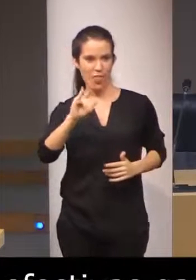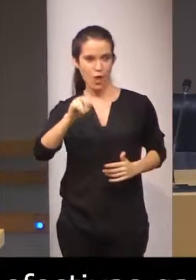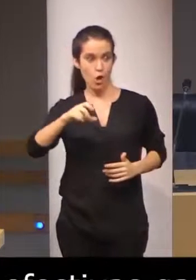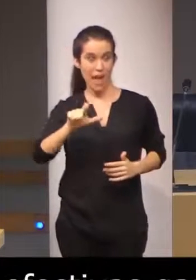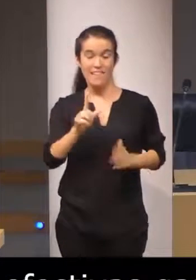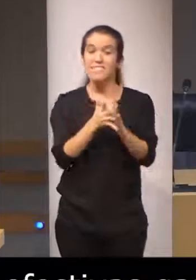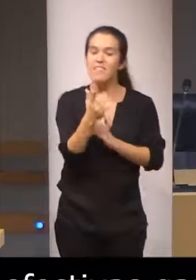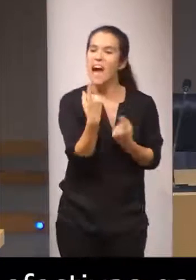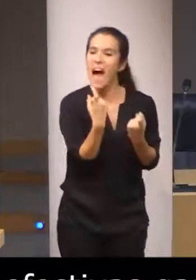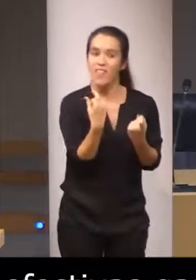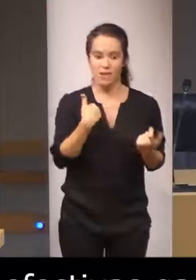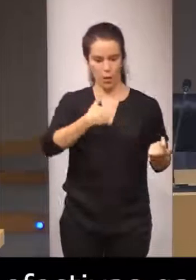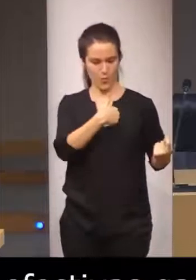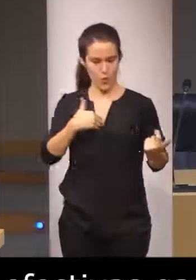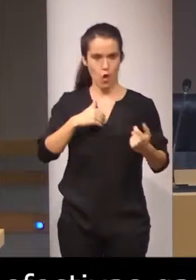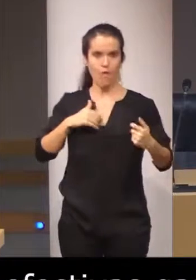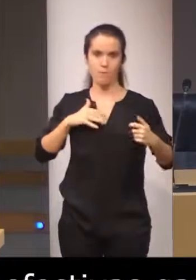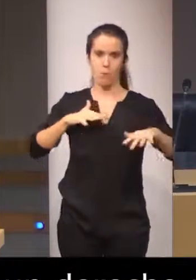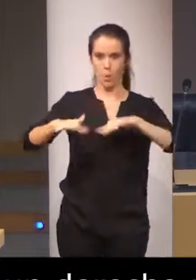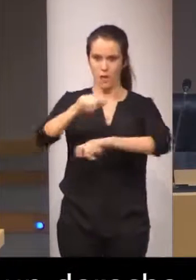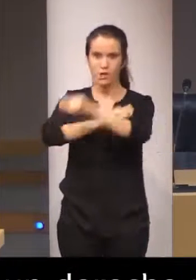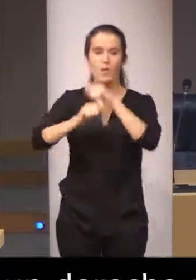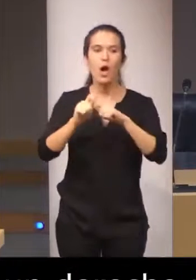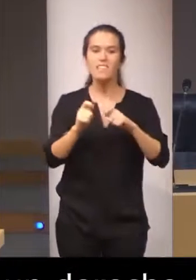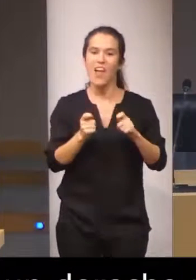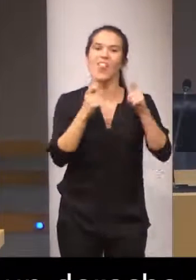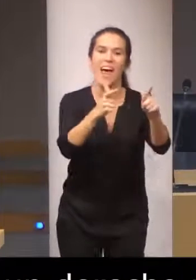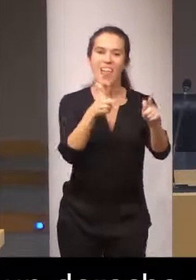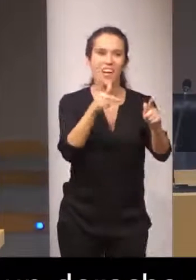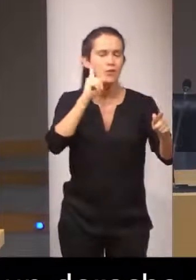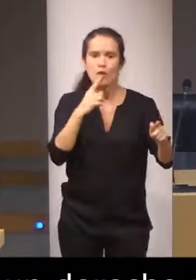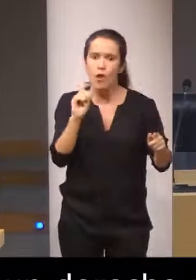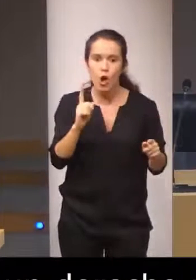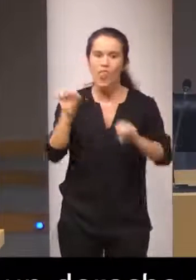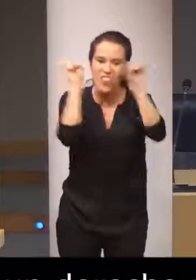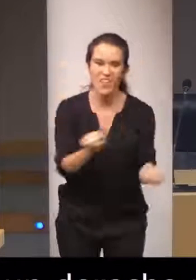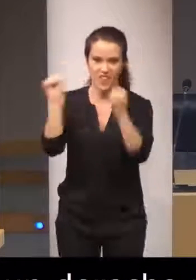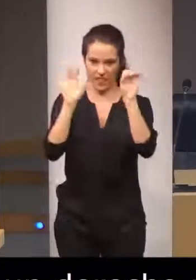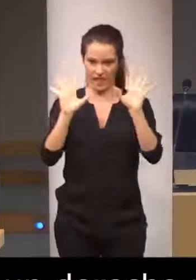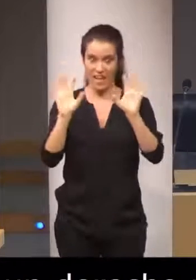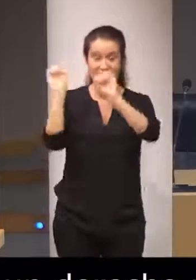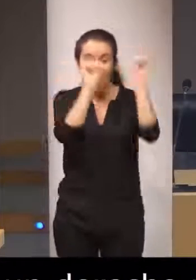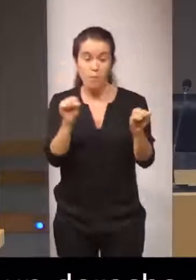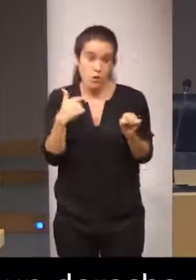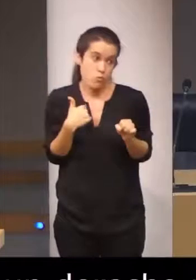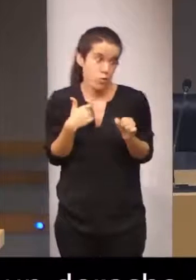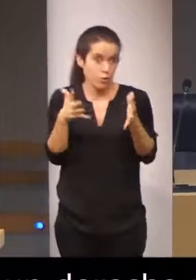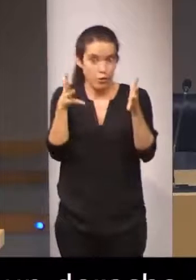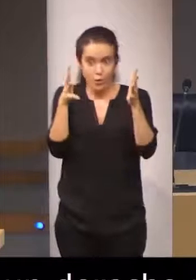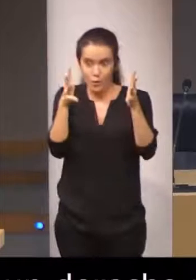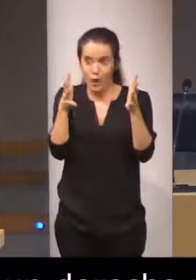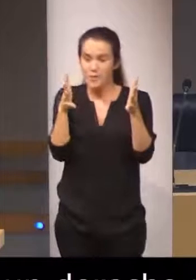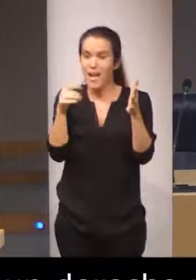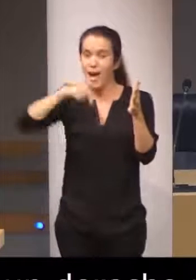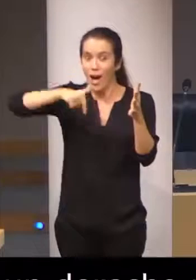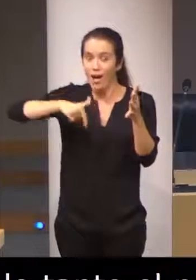movimiento asociativo más que administrar los derechos de los sordos es defenderlo pero defenderlo haciendo y el consejo que doy es